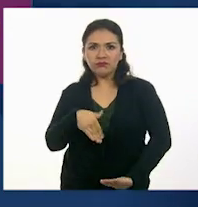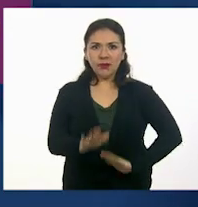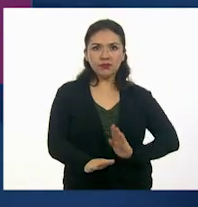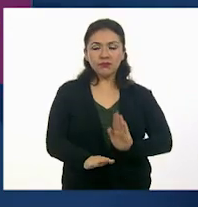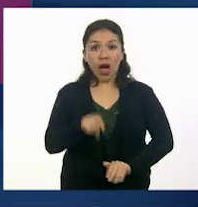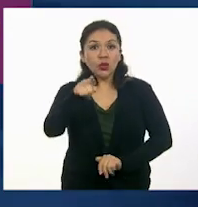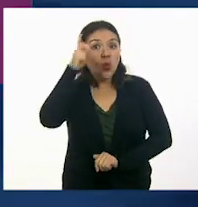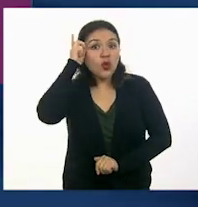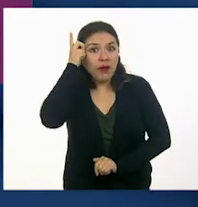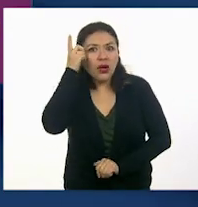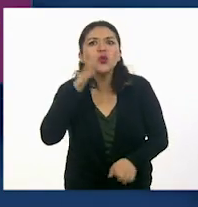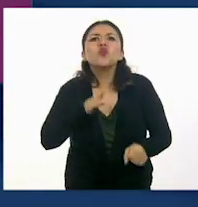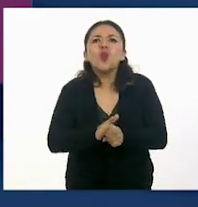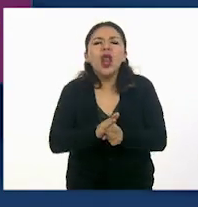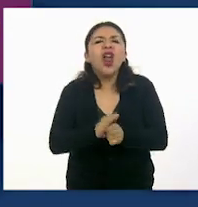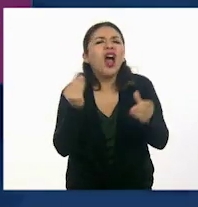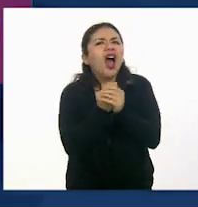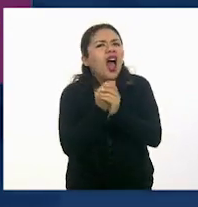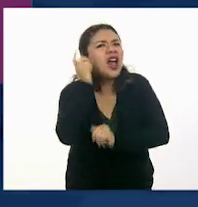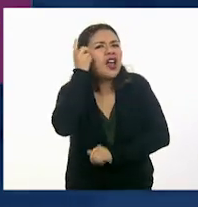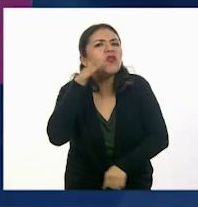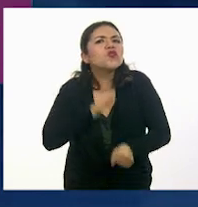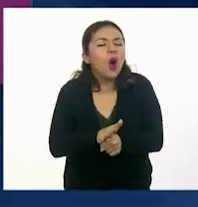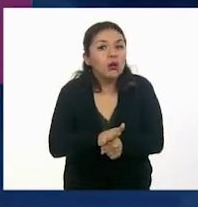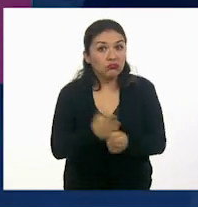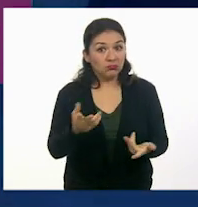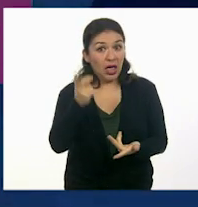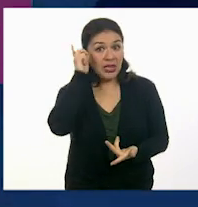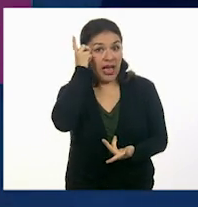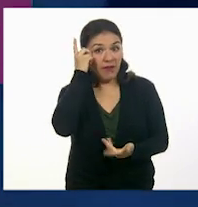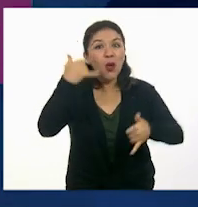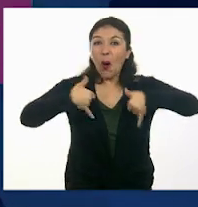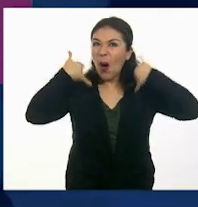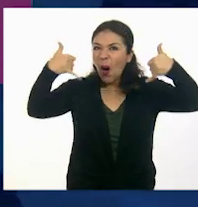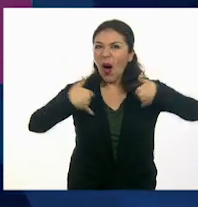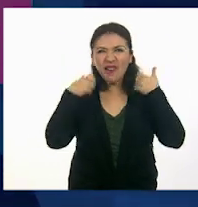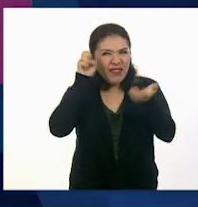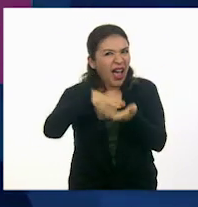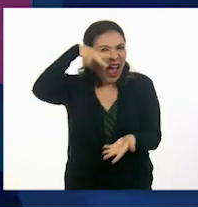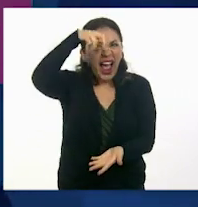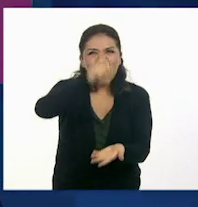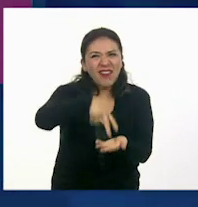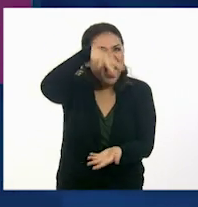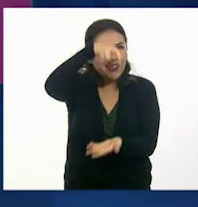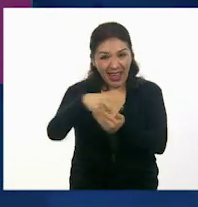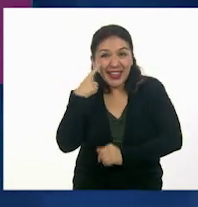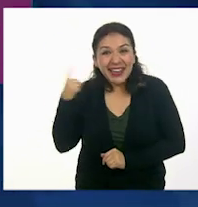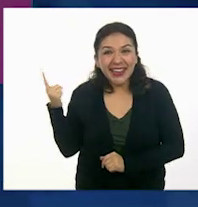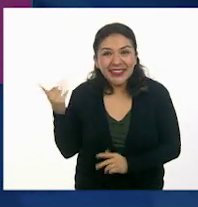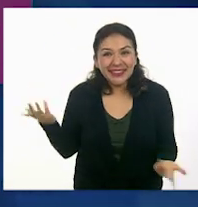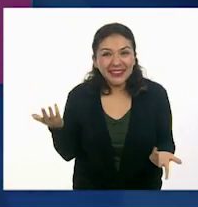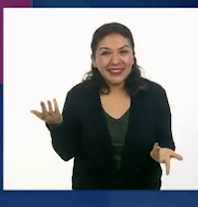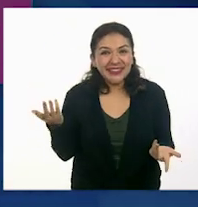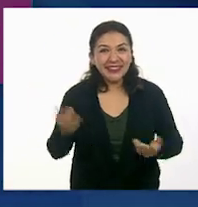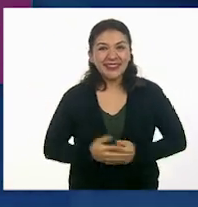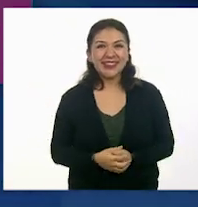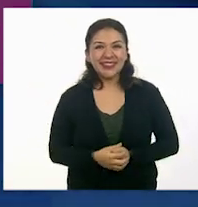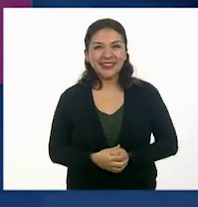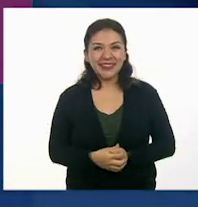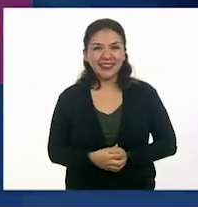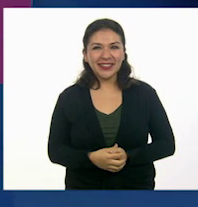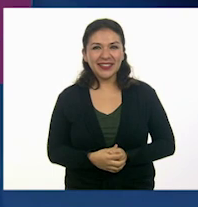es un caballo, ¿qué tipo de caballo es? Tal vez sea un caballo joven, retozón, o